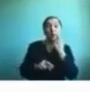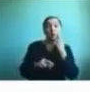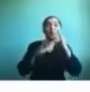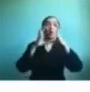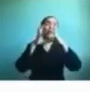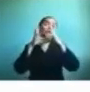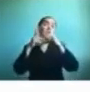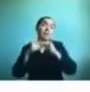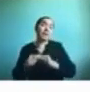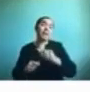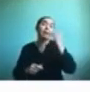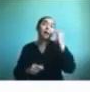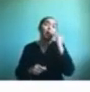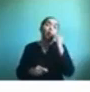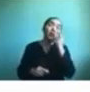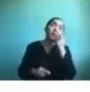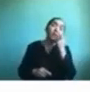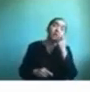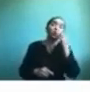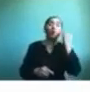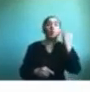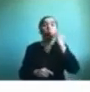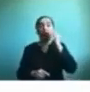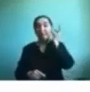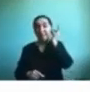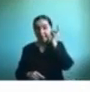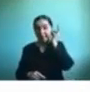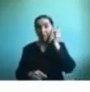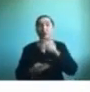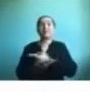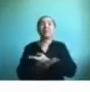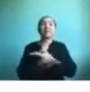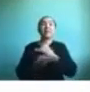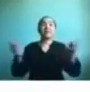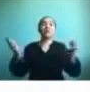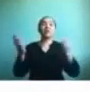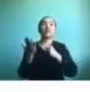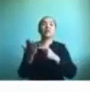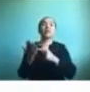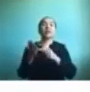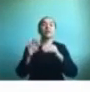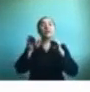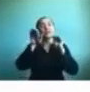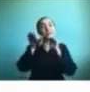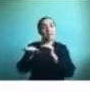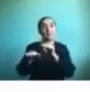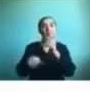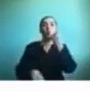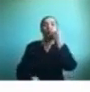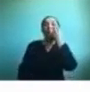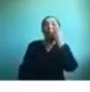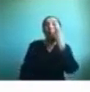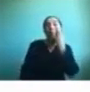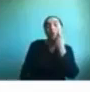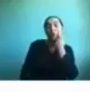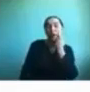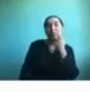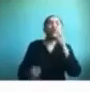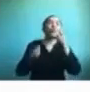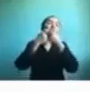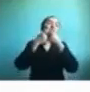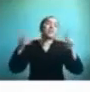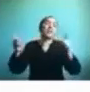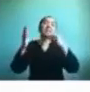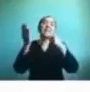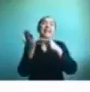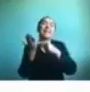niños con niñas y por eso se creó el servicio de tecnologías de apoyo donde vamos probando todas estas distintas tecnologías y otro